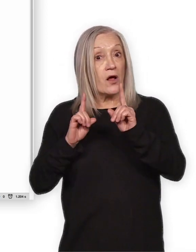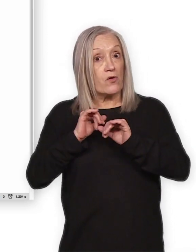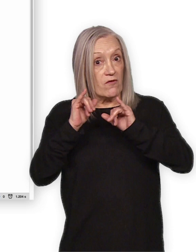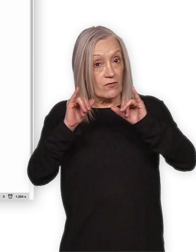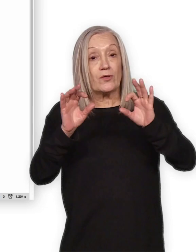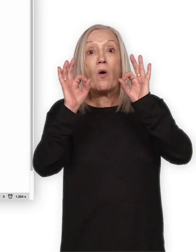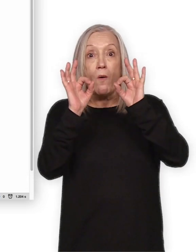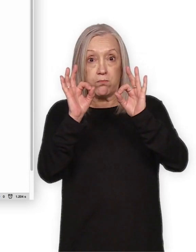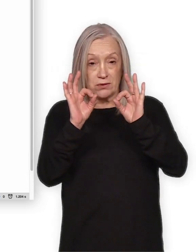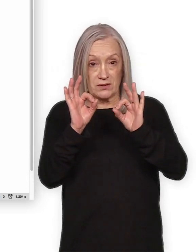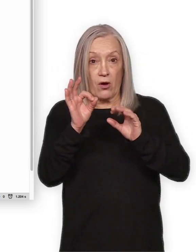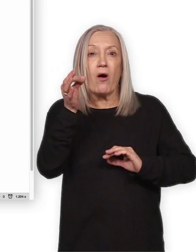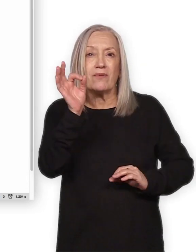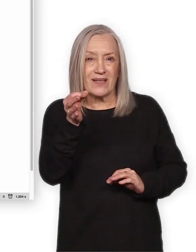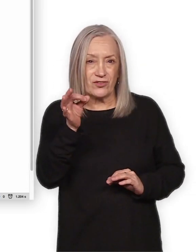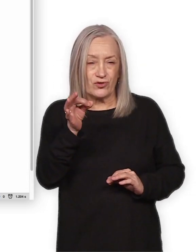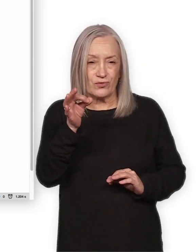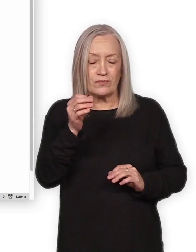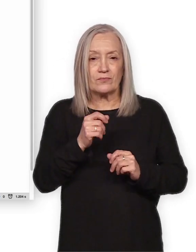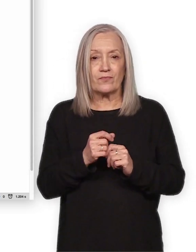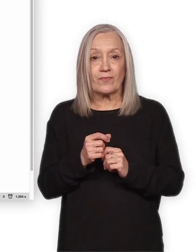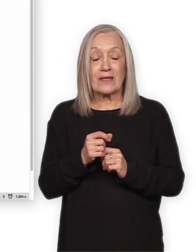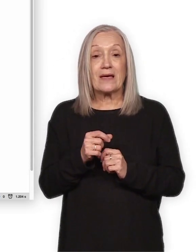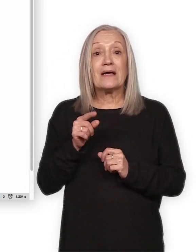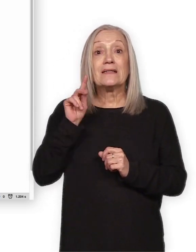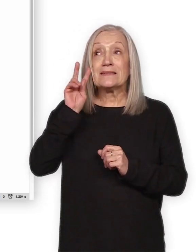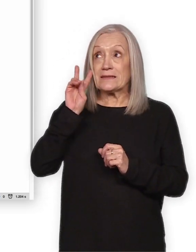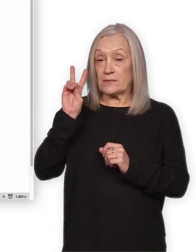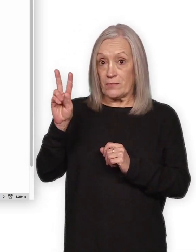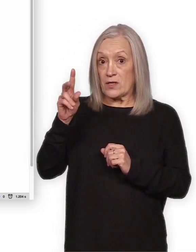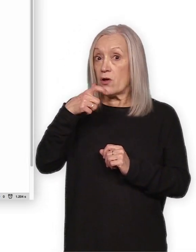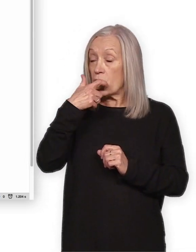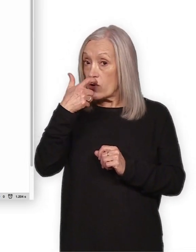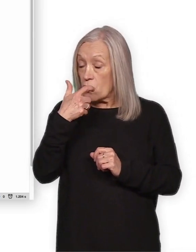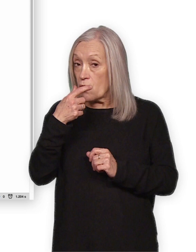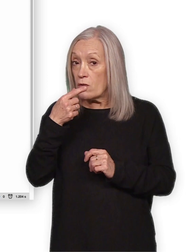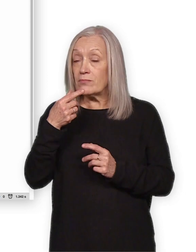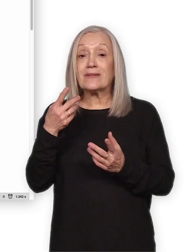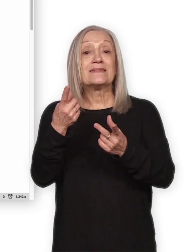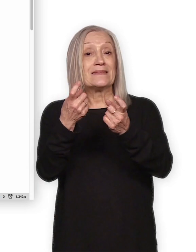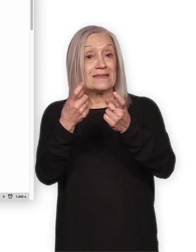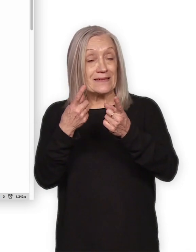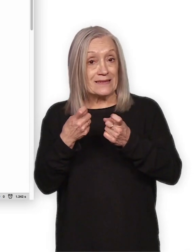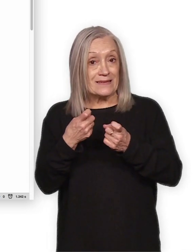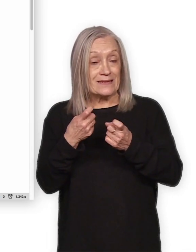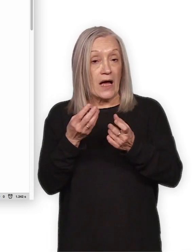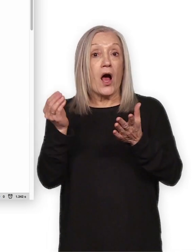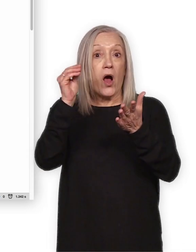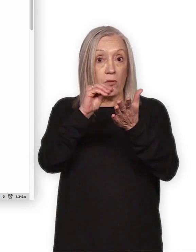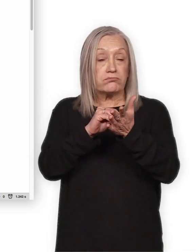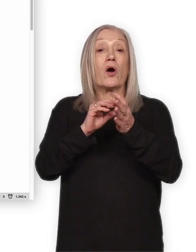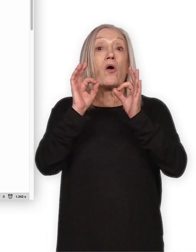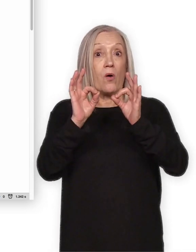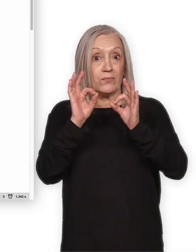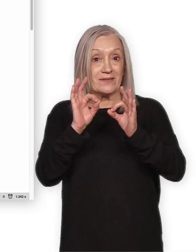las solapas del menú que presentan campos obligatorios incompletos. Si la pestaña activa es una de ellas,